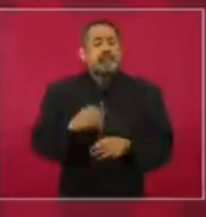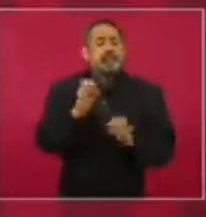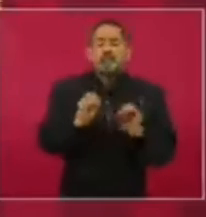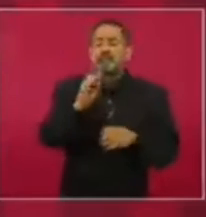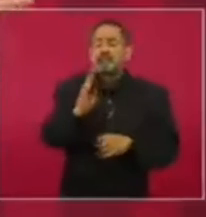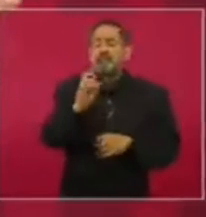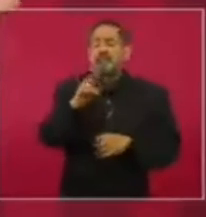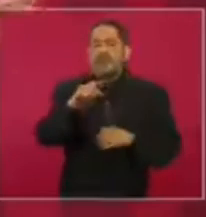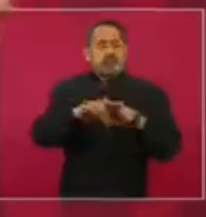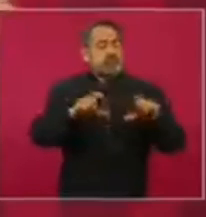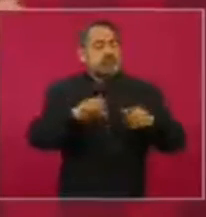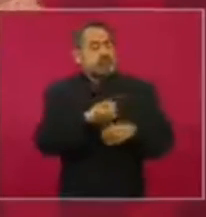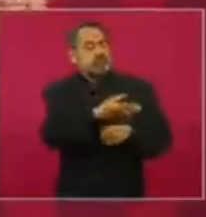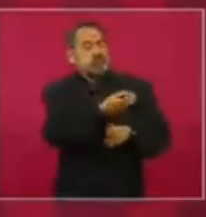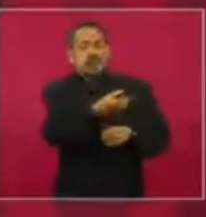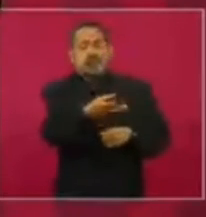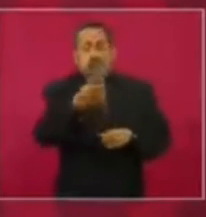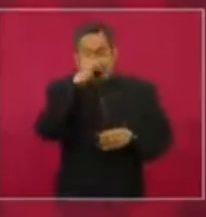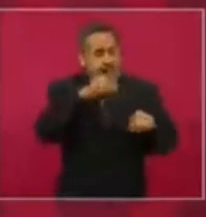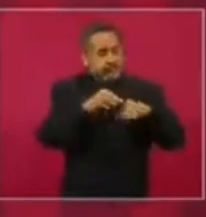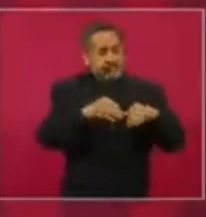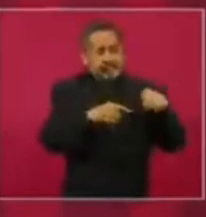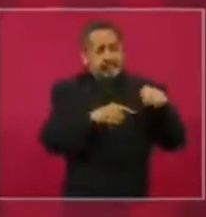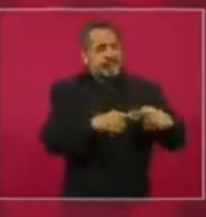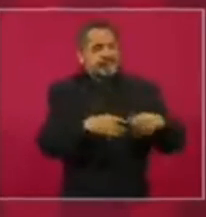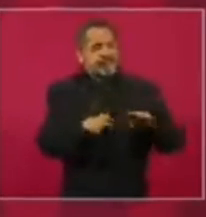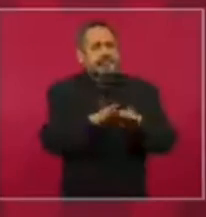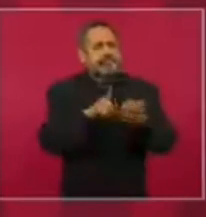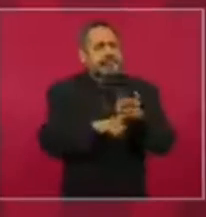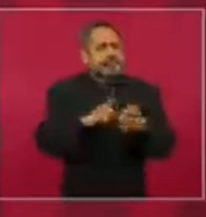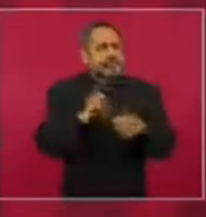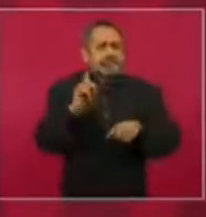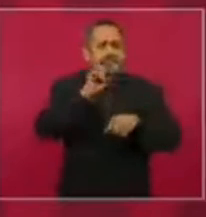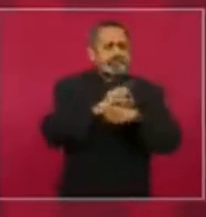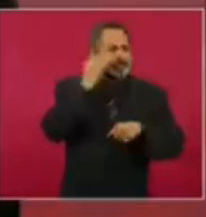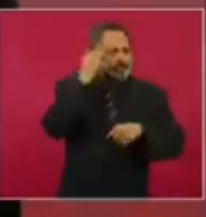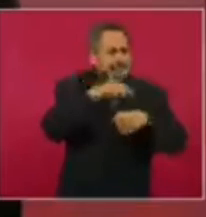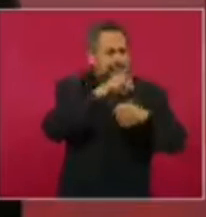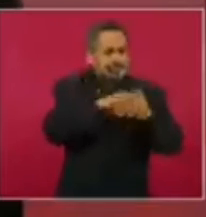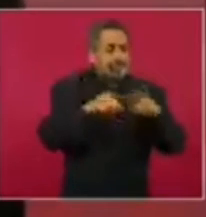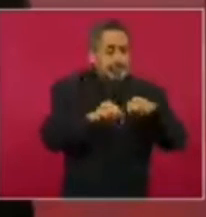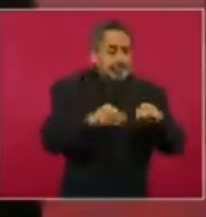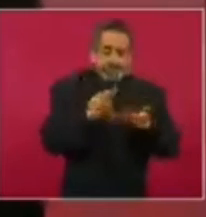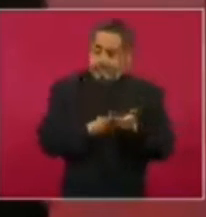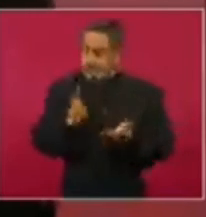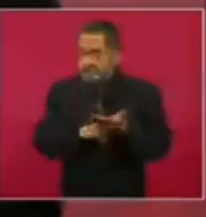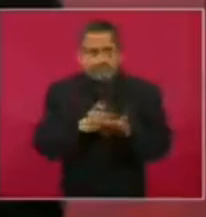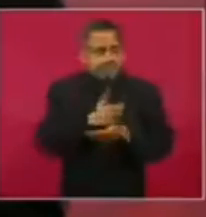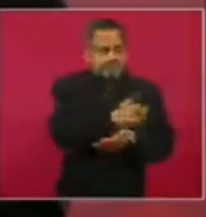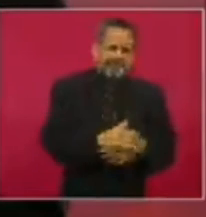por participar o por trabajar los días de la elección. Es eso lo que nosotros hicimos,